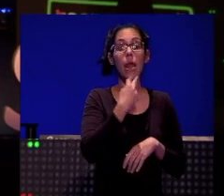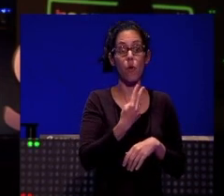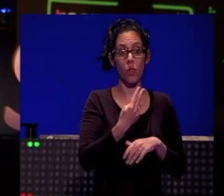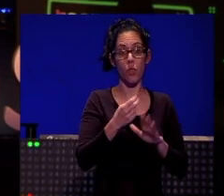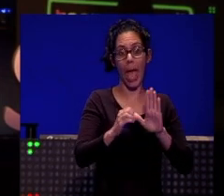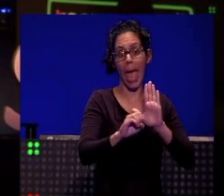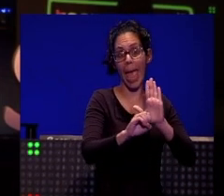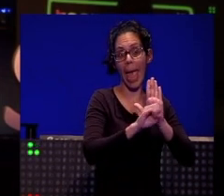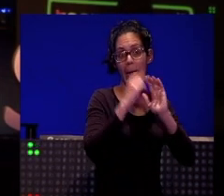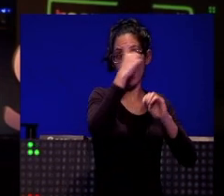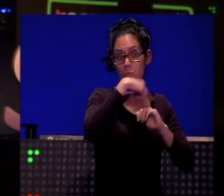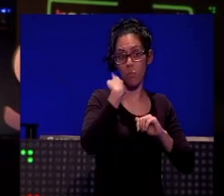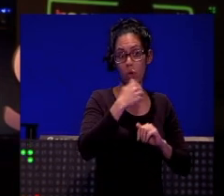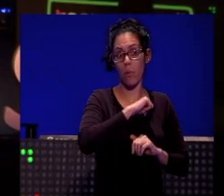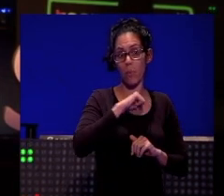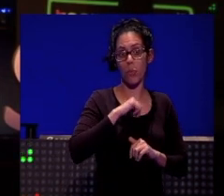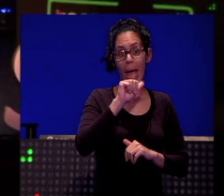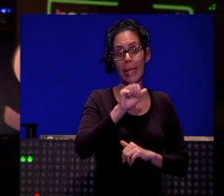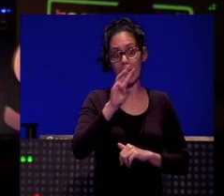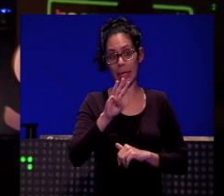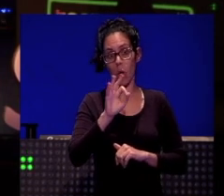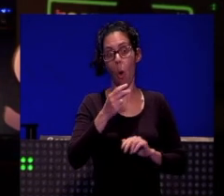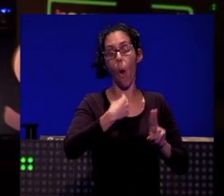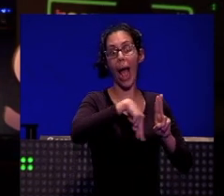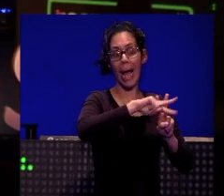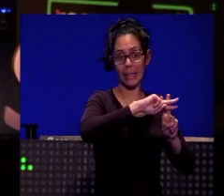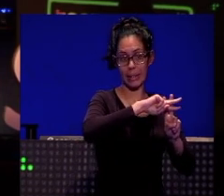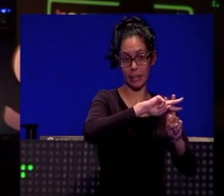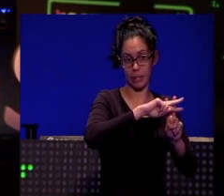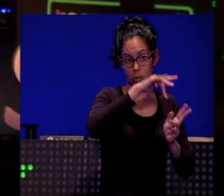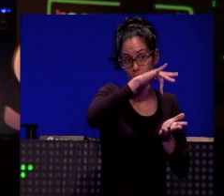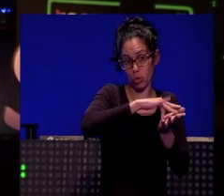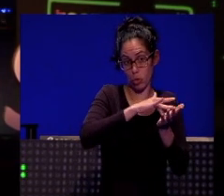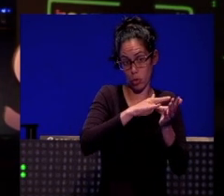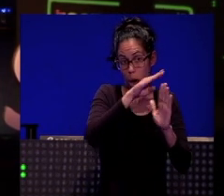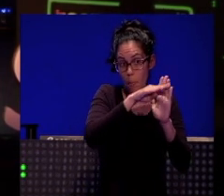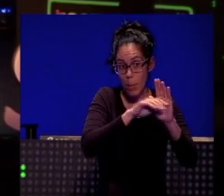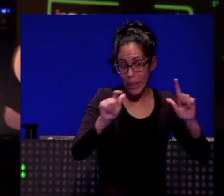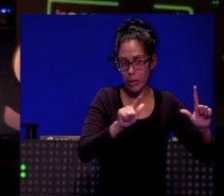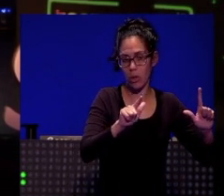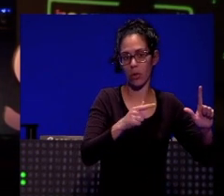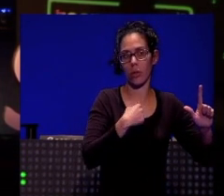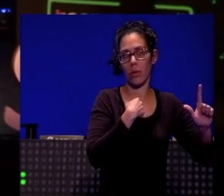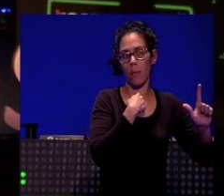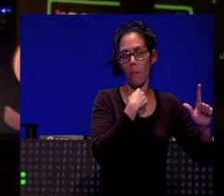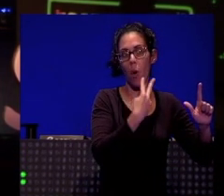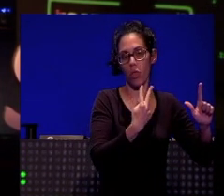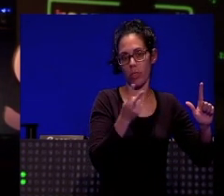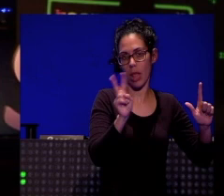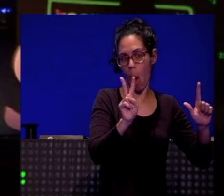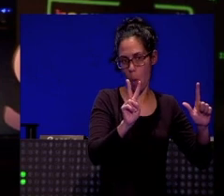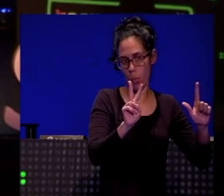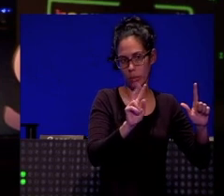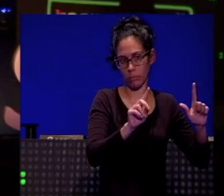Twitter. Si ponéis la Voz Antena 3 o el hashtag que sale en pantalla del día de emisión, pues os encontráis la V, la V tan característica del